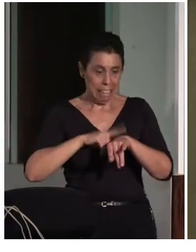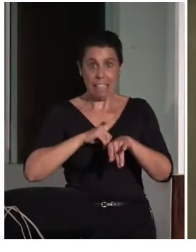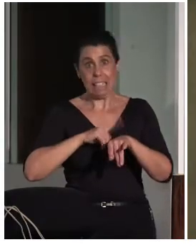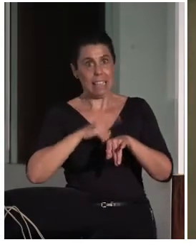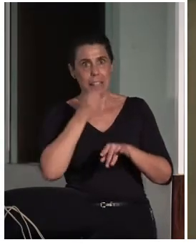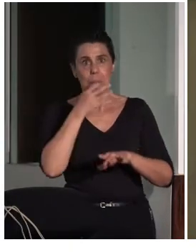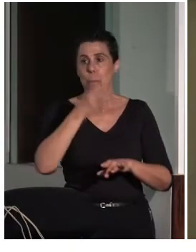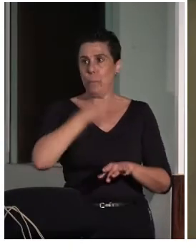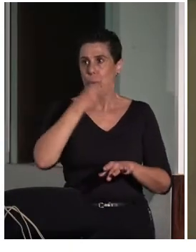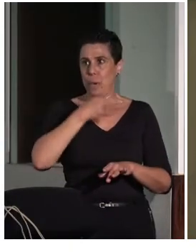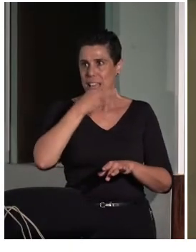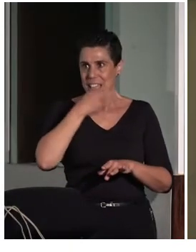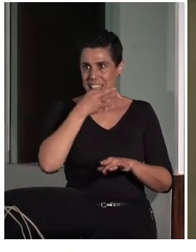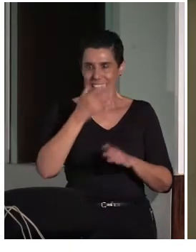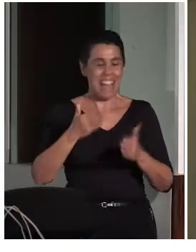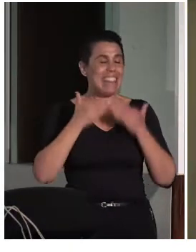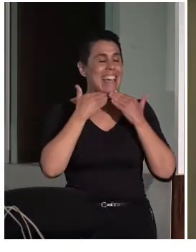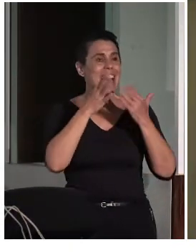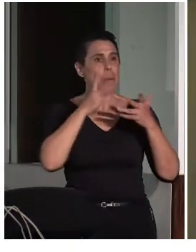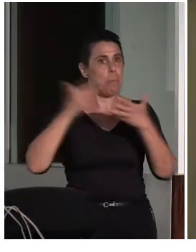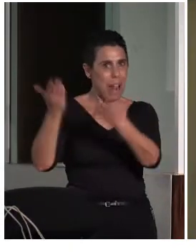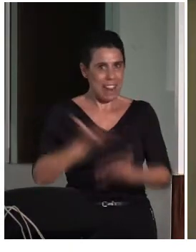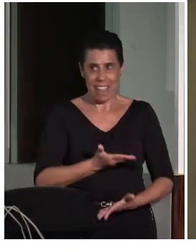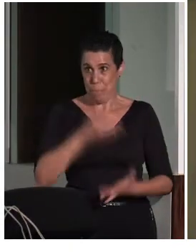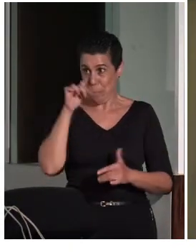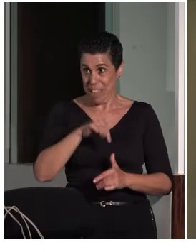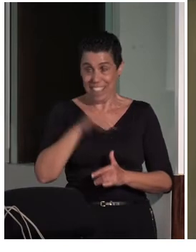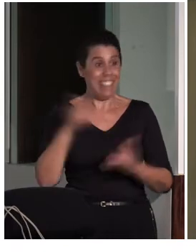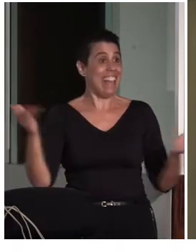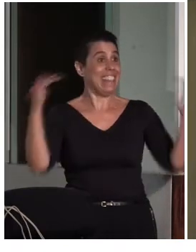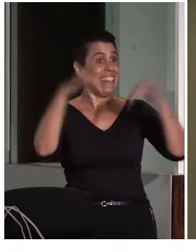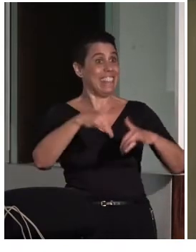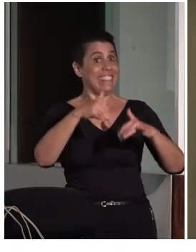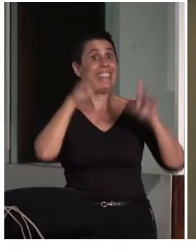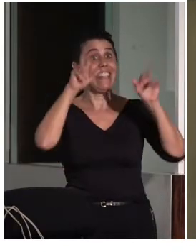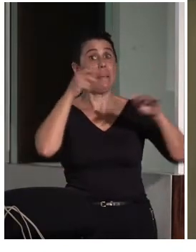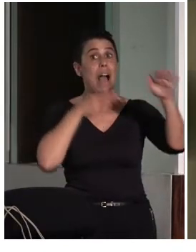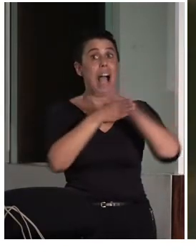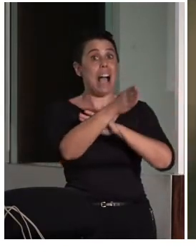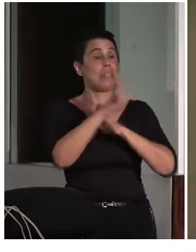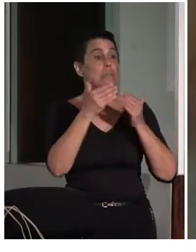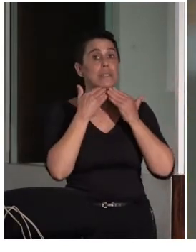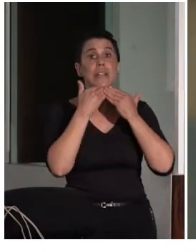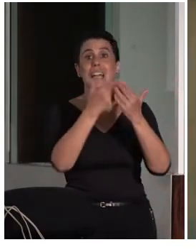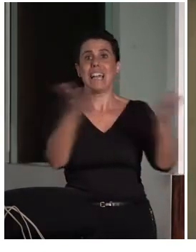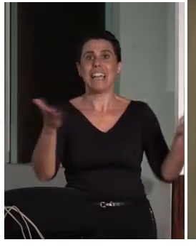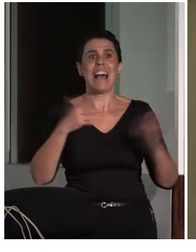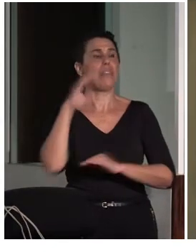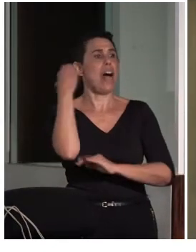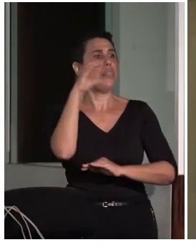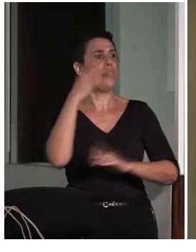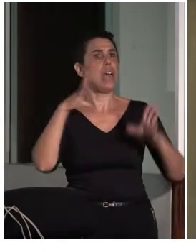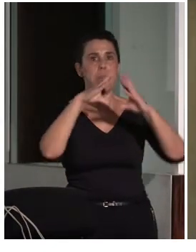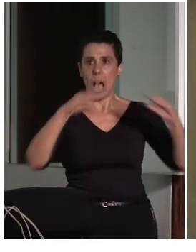nuestra participación en FEASPE Andalucía en este evento de accesibilidad. Dar las gracias al CERMI Andalucía